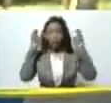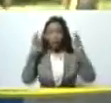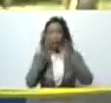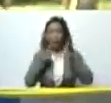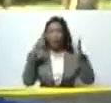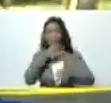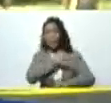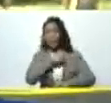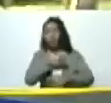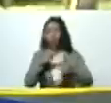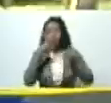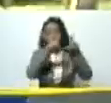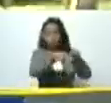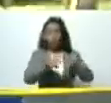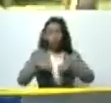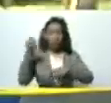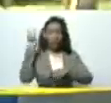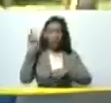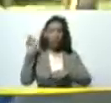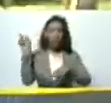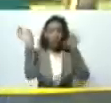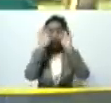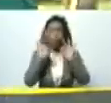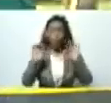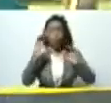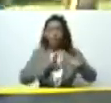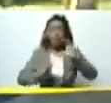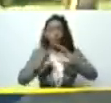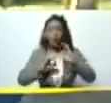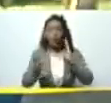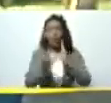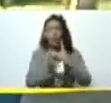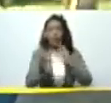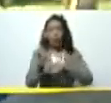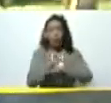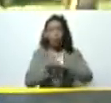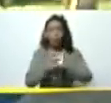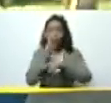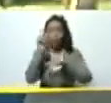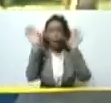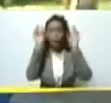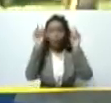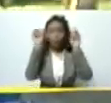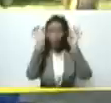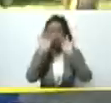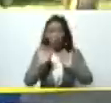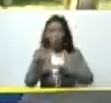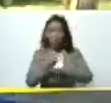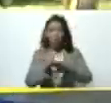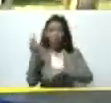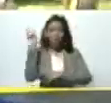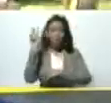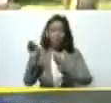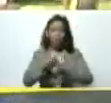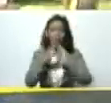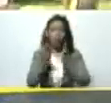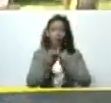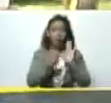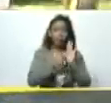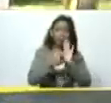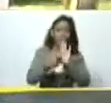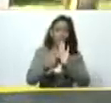misión agro Venezuela es un método científico de gobierno un nuevo método de gobierno de Venezuela para el mundo aquí está